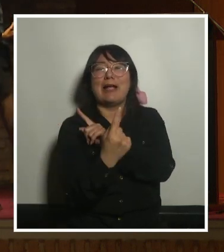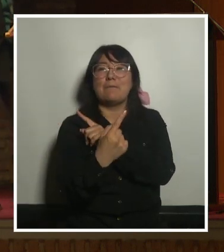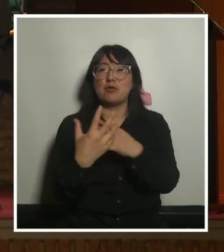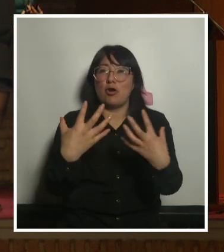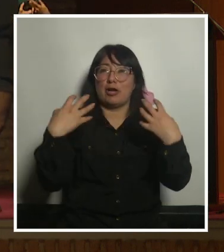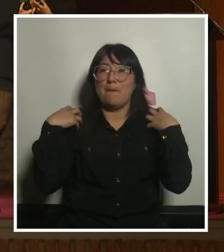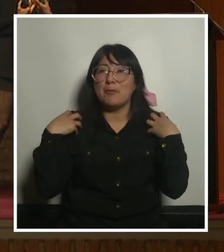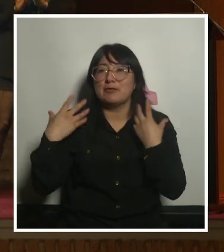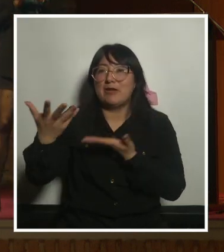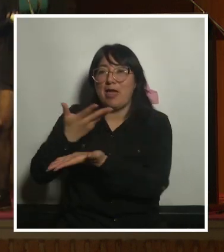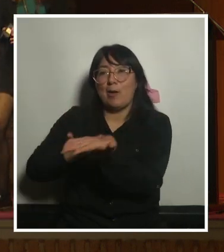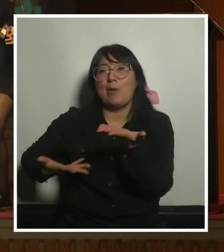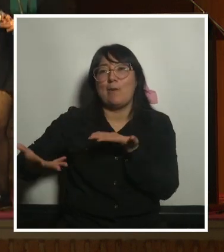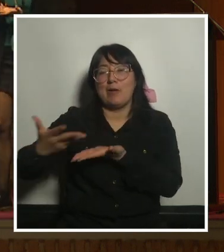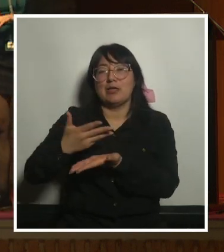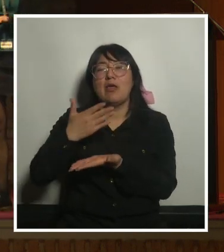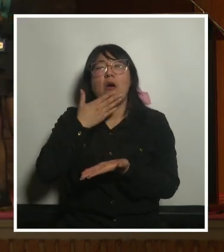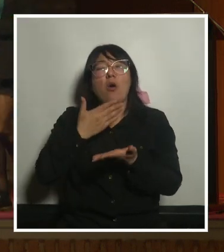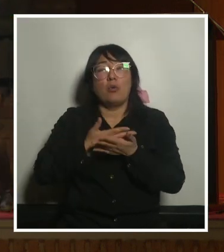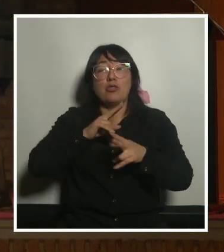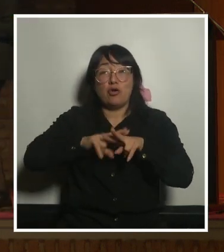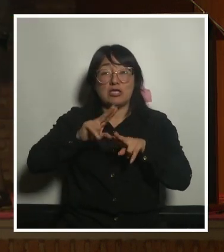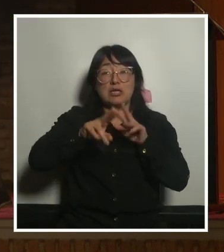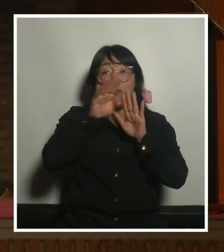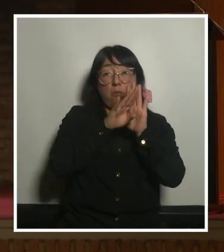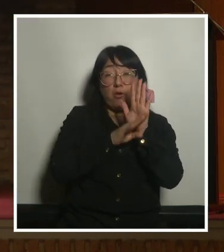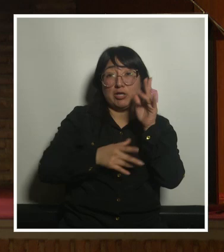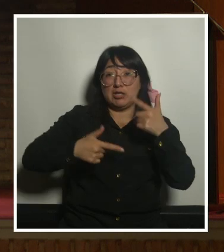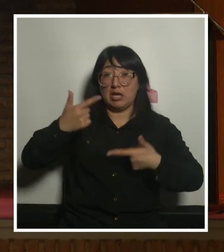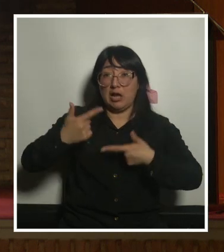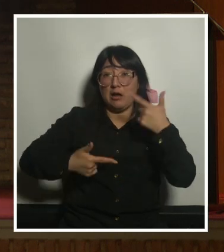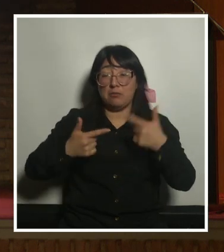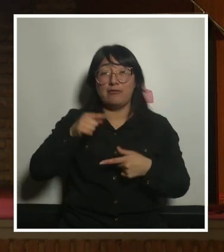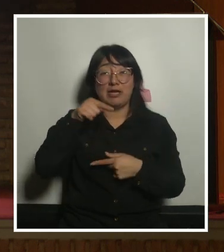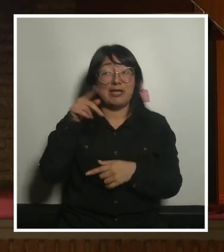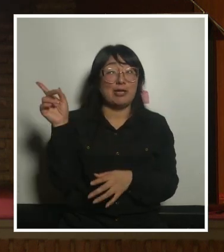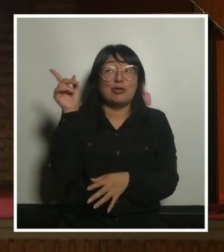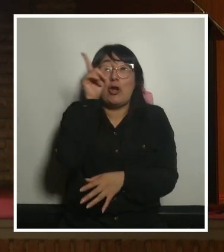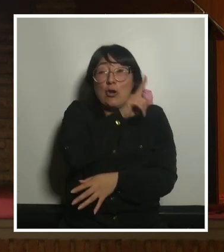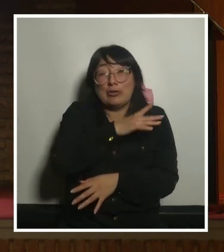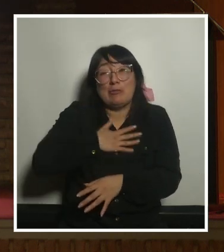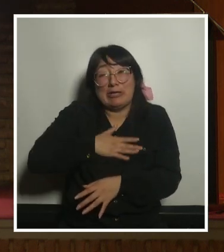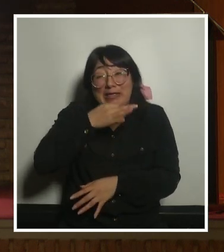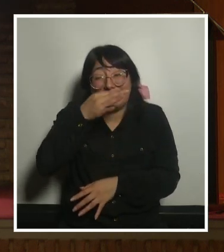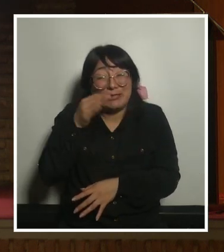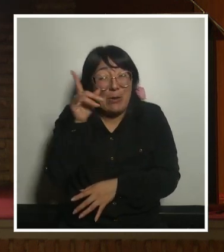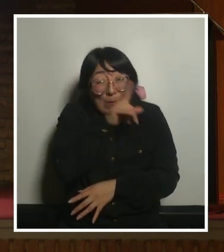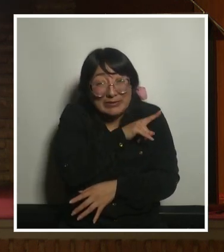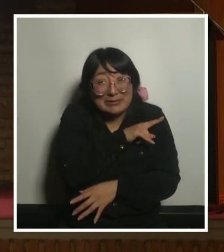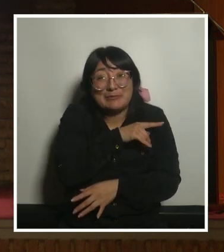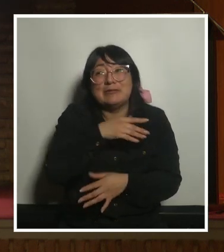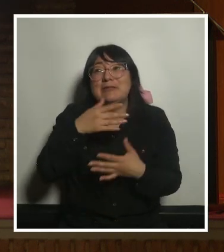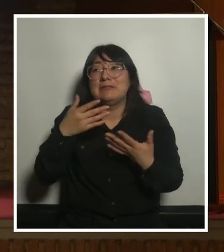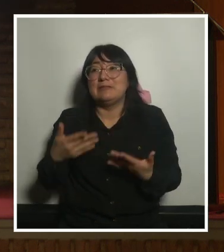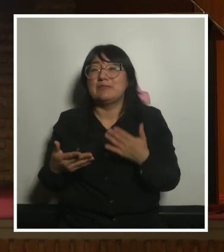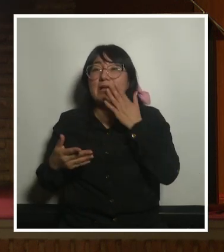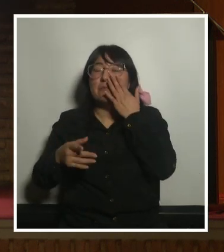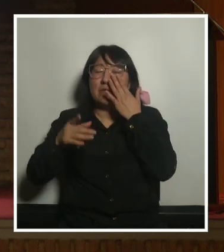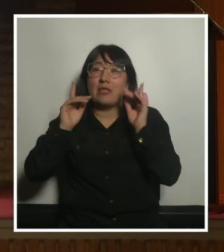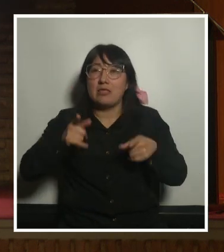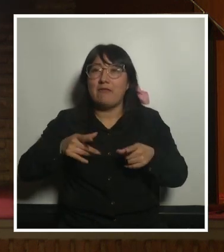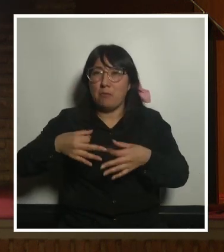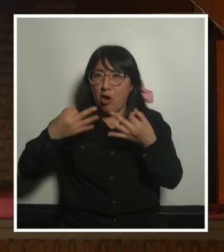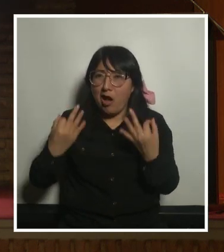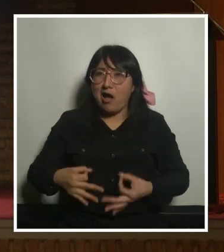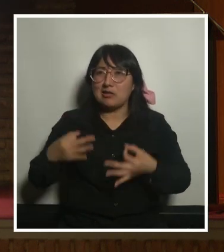y cuando hacemos políticas públicas y esto es lo último que quería decir tenemos que constatar